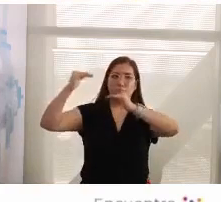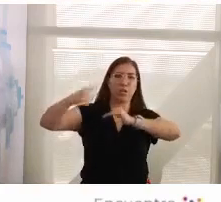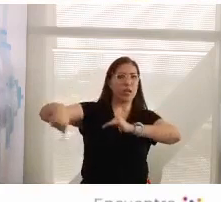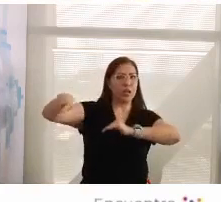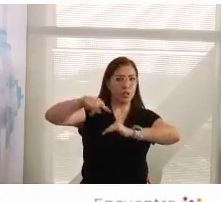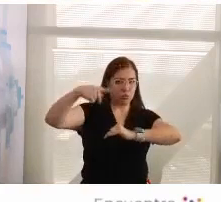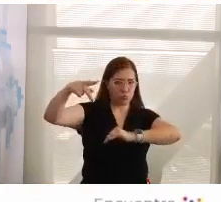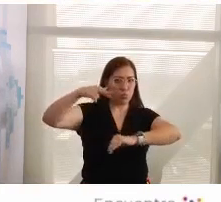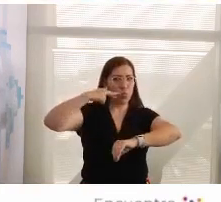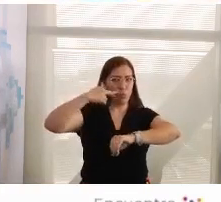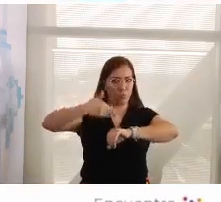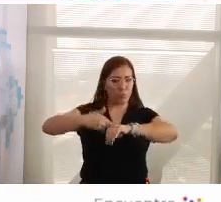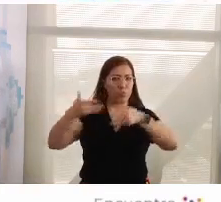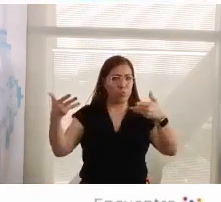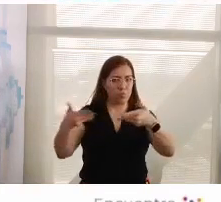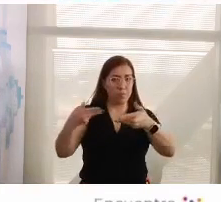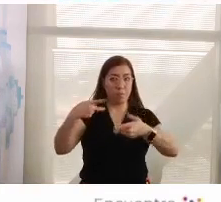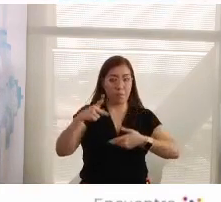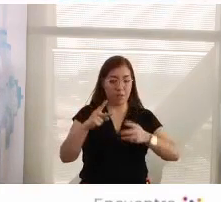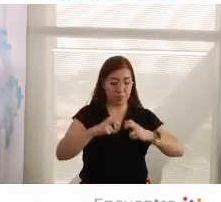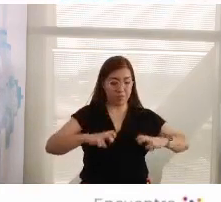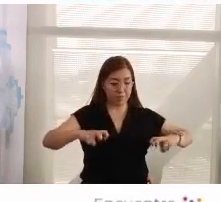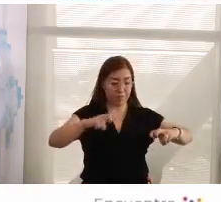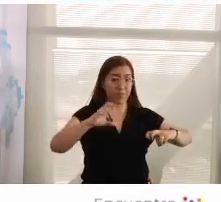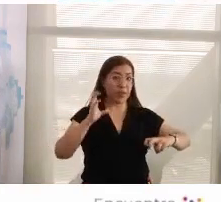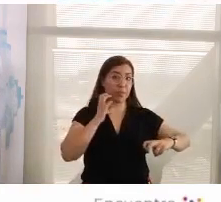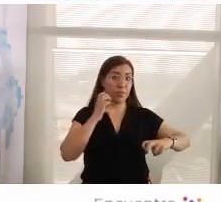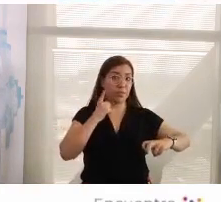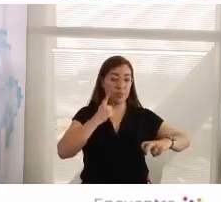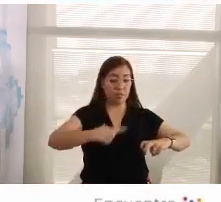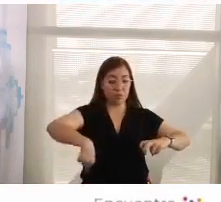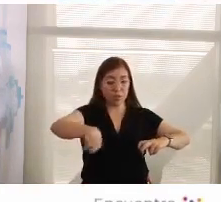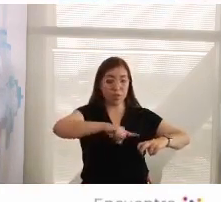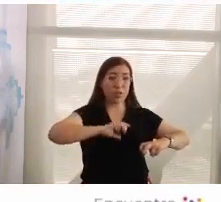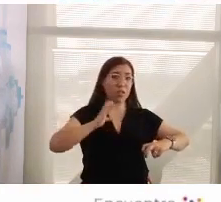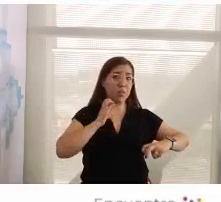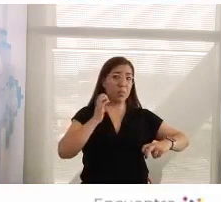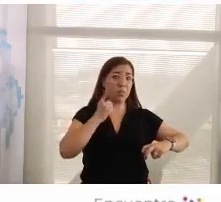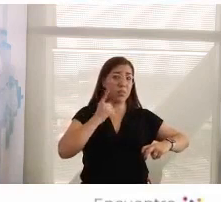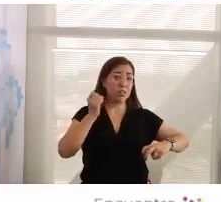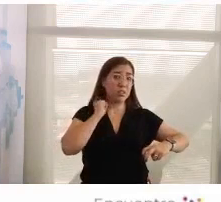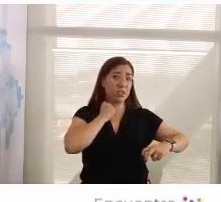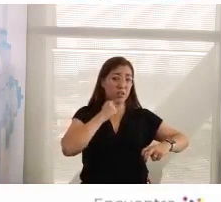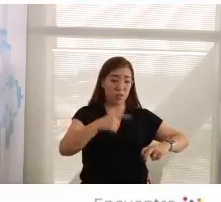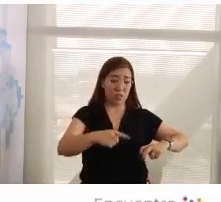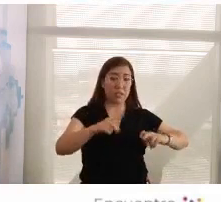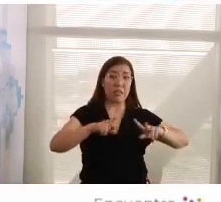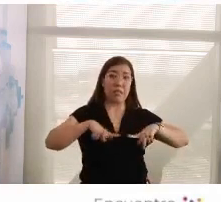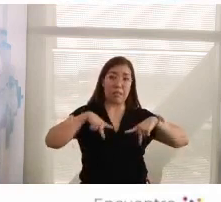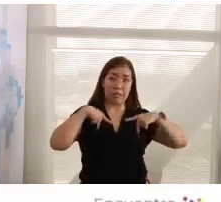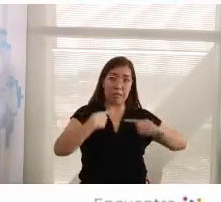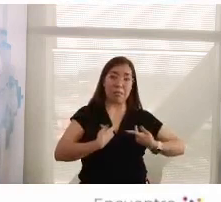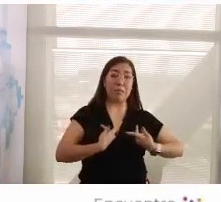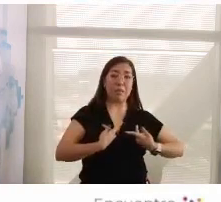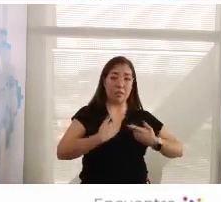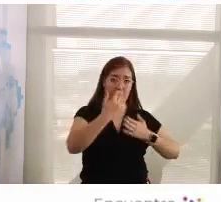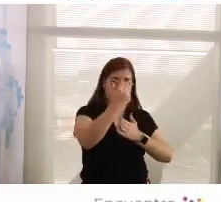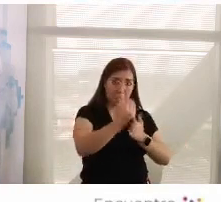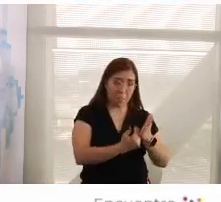trabajo, pero el Parlamento es otra de los componentes que se está debilitando o erosionando